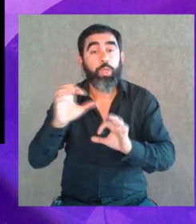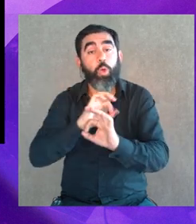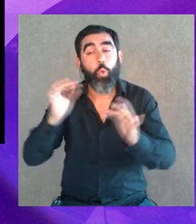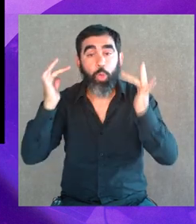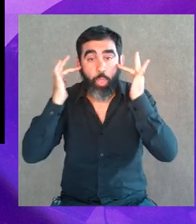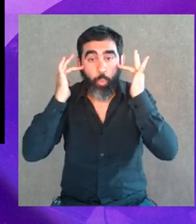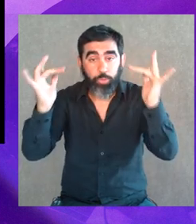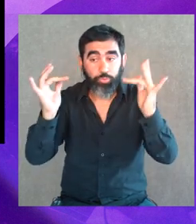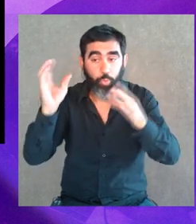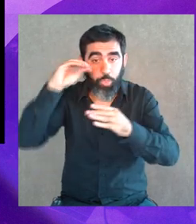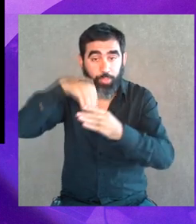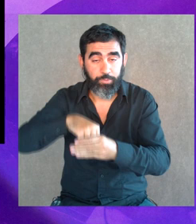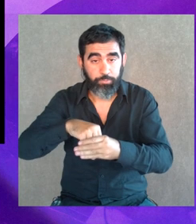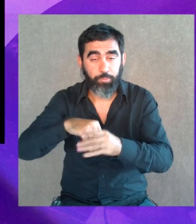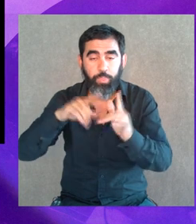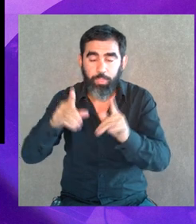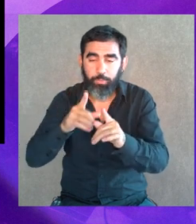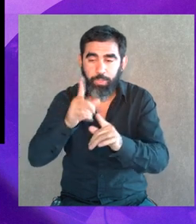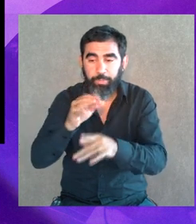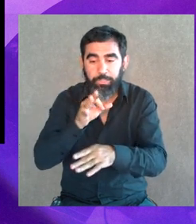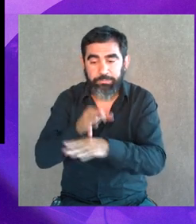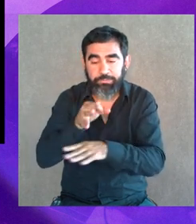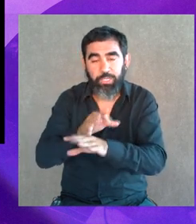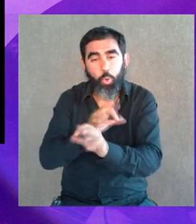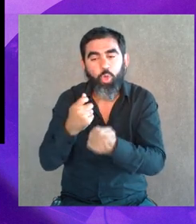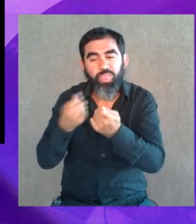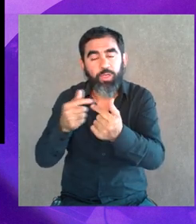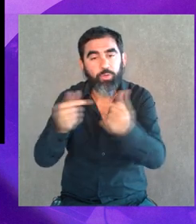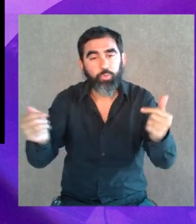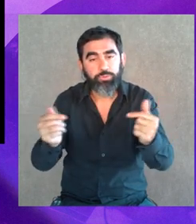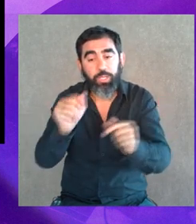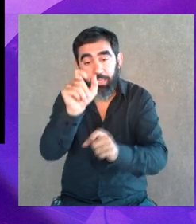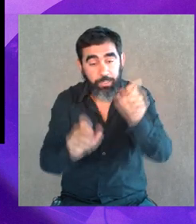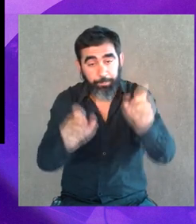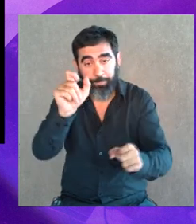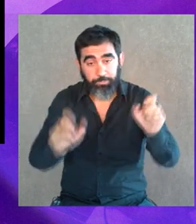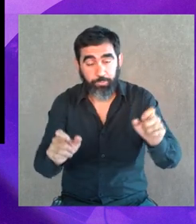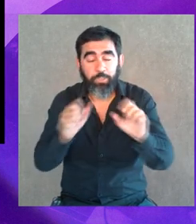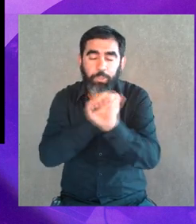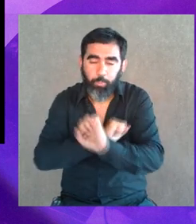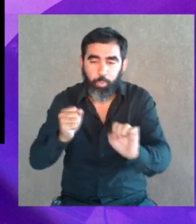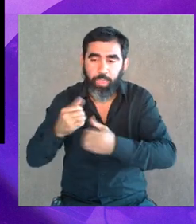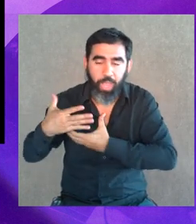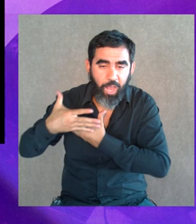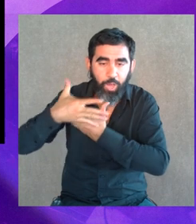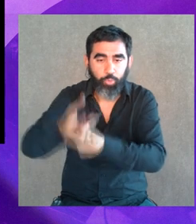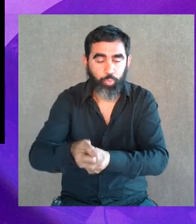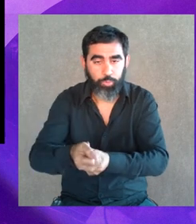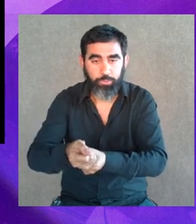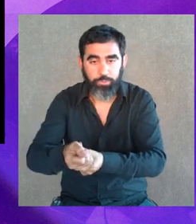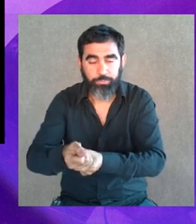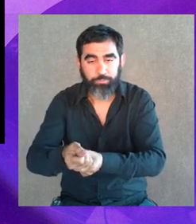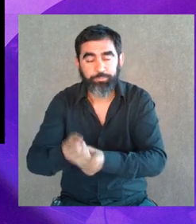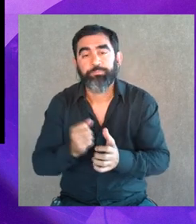o en un ámbito educativo, tenemos que formar o darle herramientas a todas esas personas para que puedan ayudar